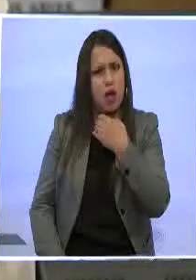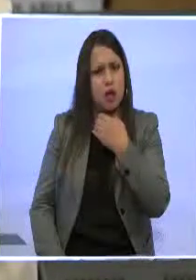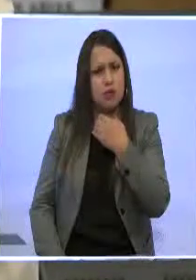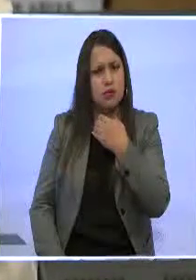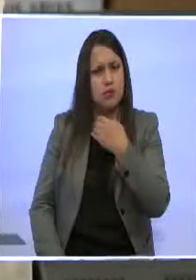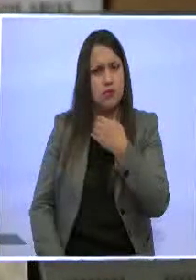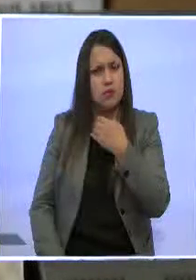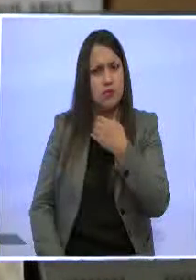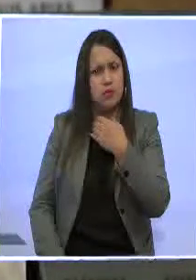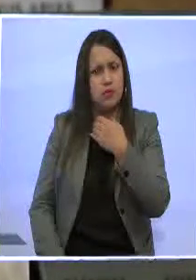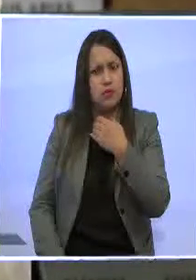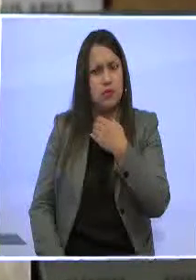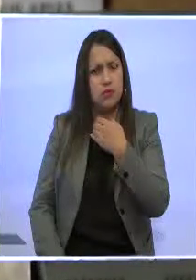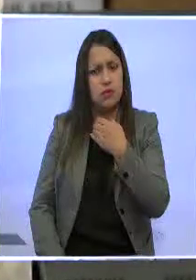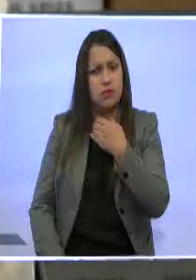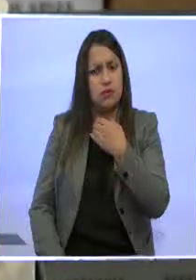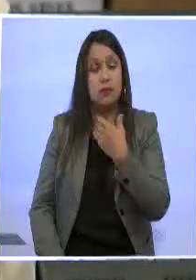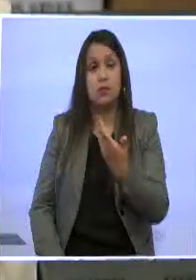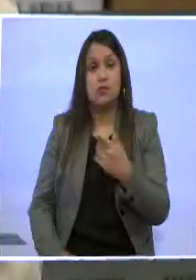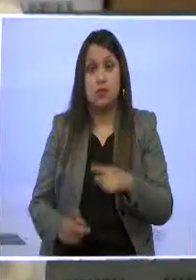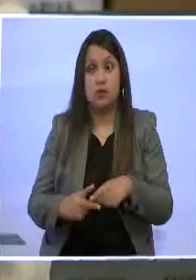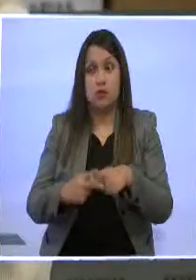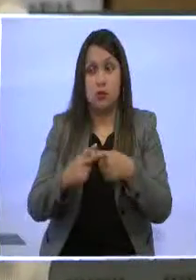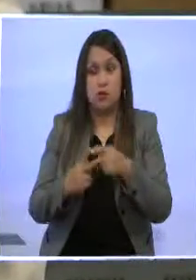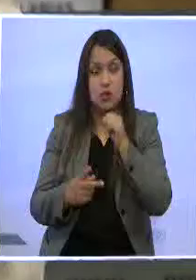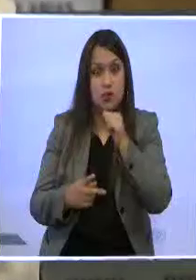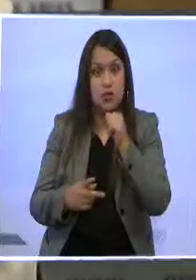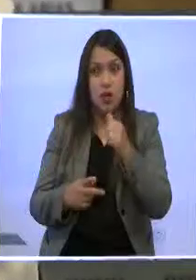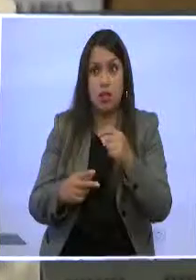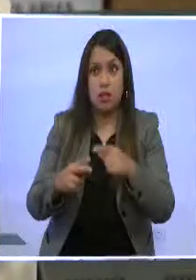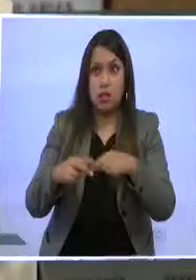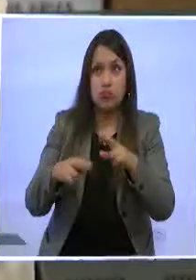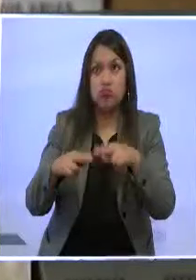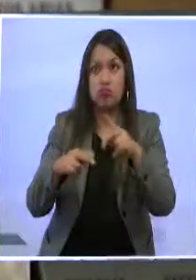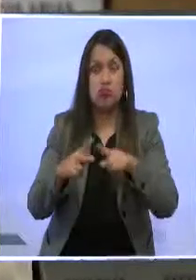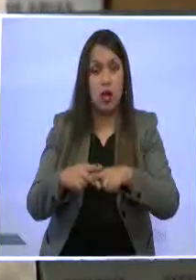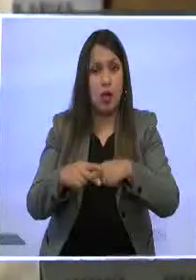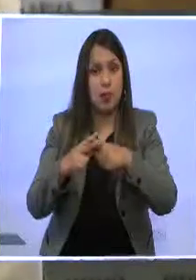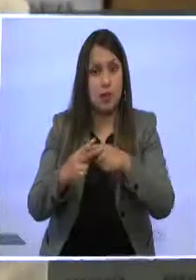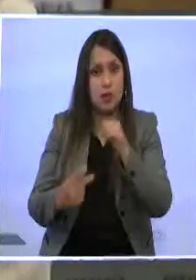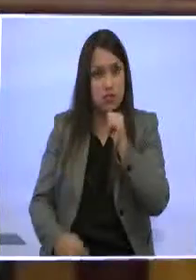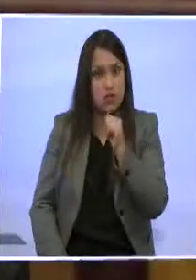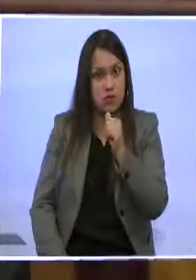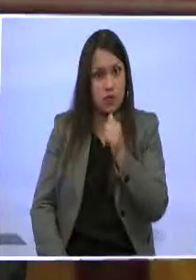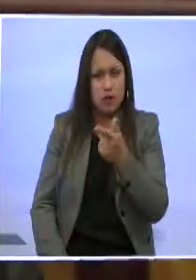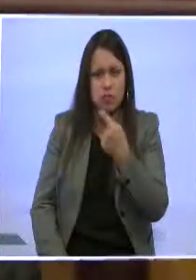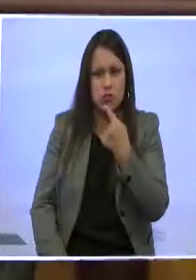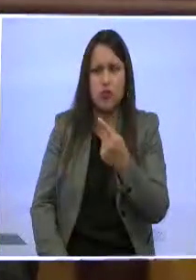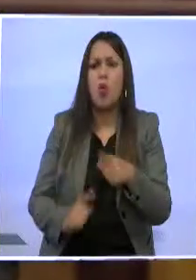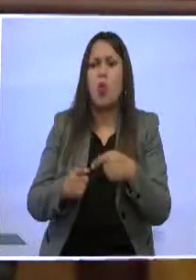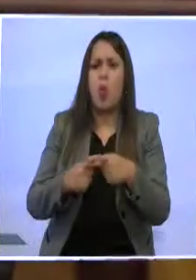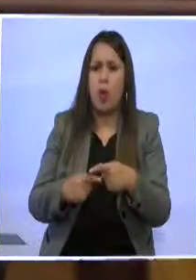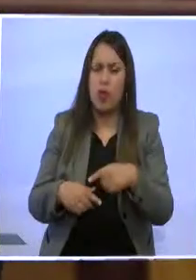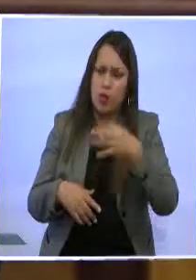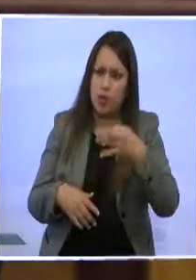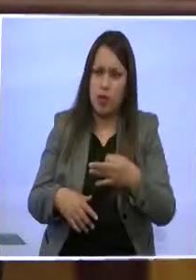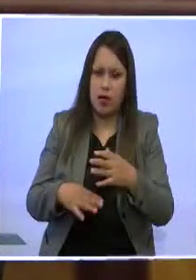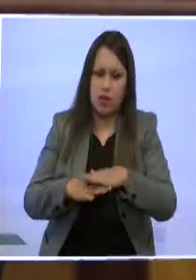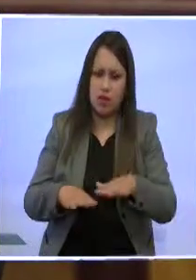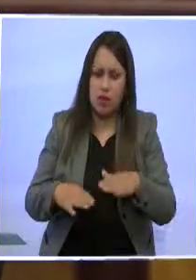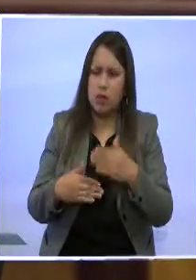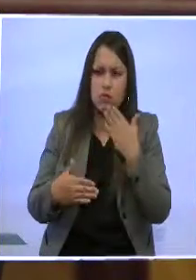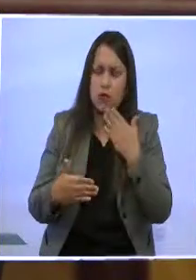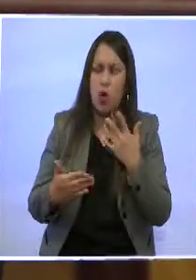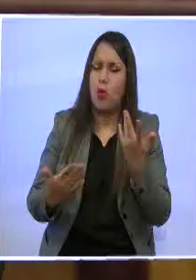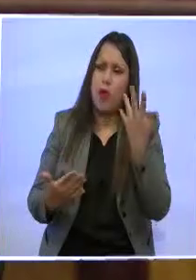Ahora último se dijo que no, que todavía no empiezan porque faltan algunos detalles. ¿Qué es lo que pasa? ¿Empezó ya la ejecución de obras? Yo creo que esta es una situación recurrente